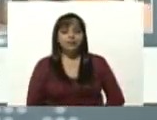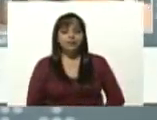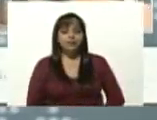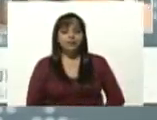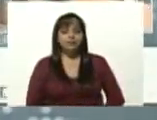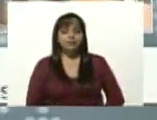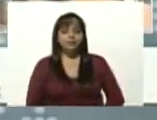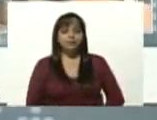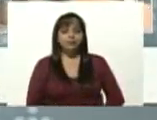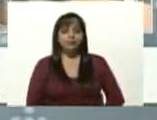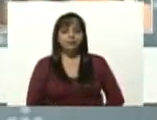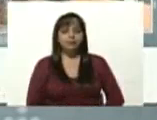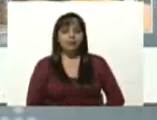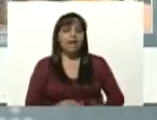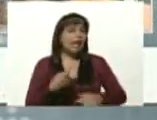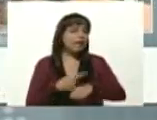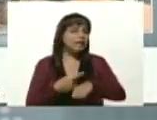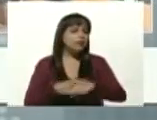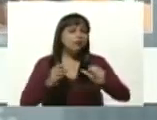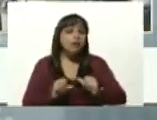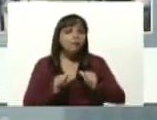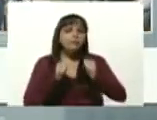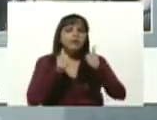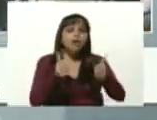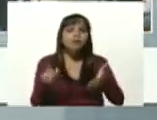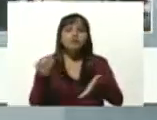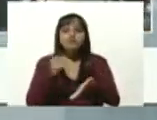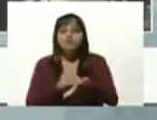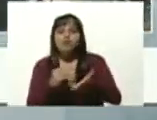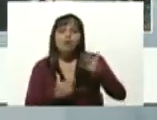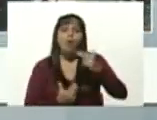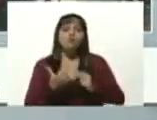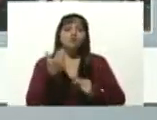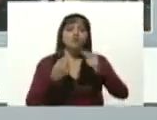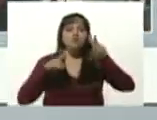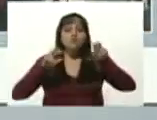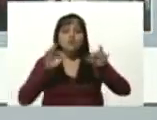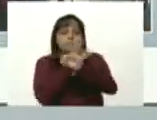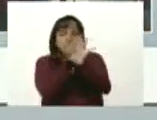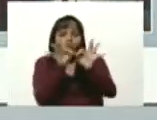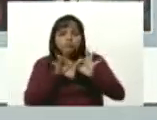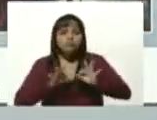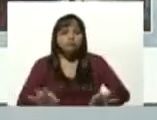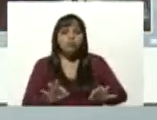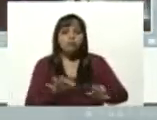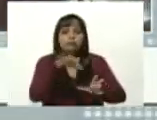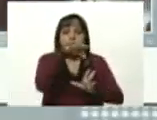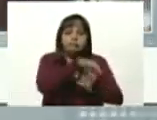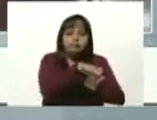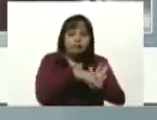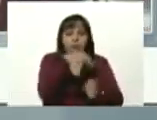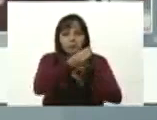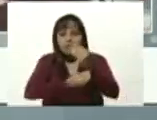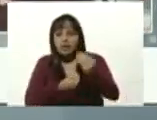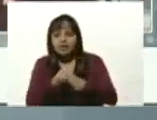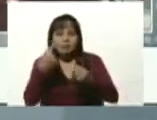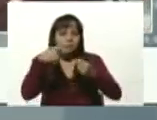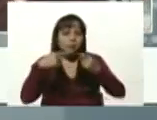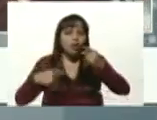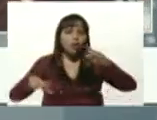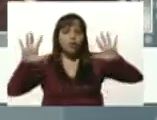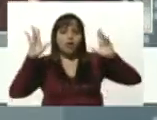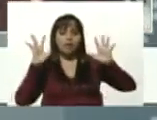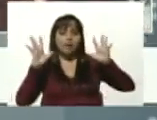donde empezamos a construir un nuevo modelo productivo con nuestras manos, con